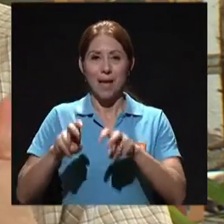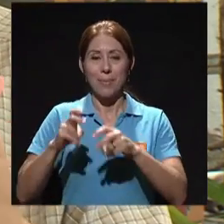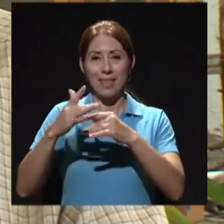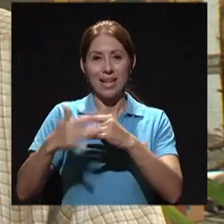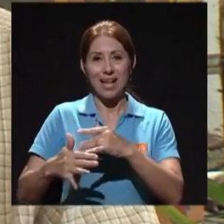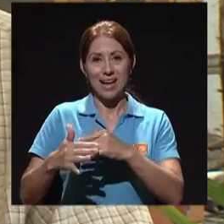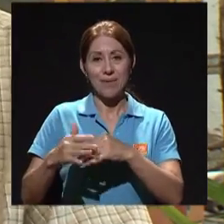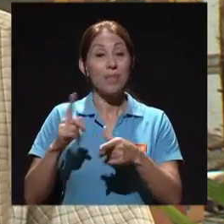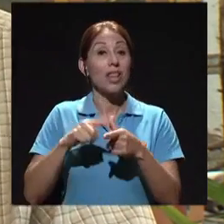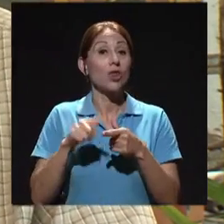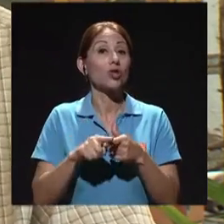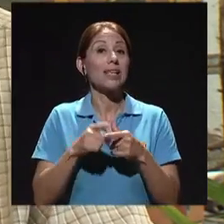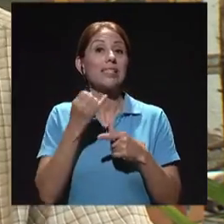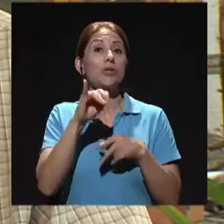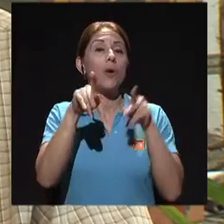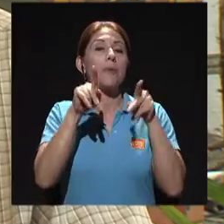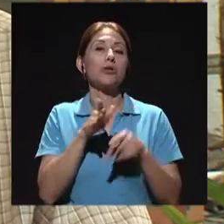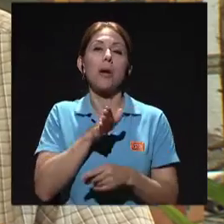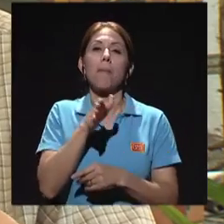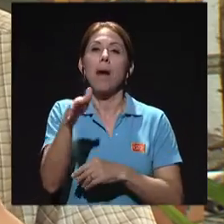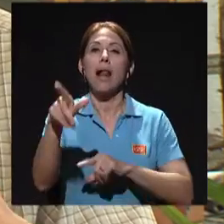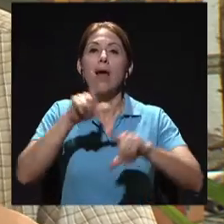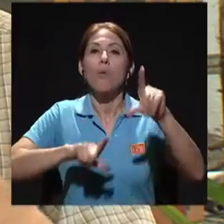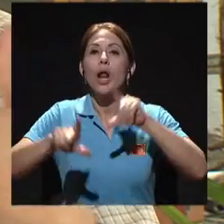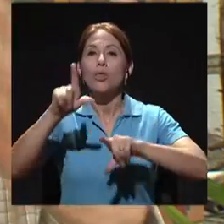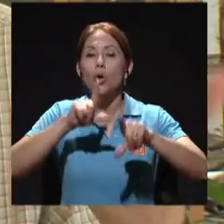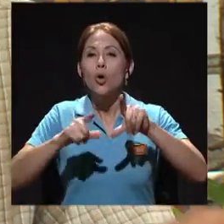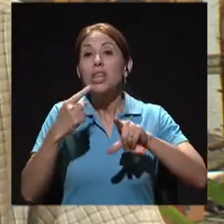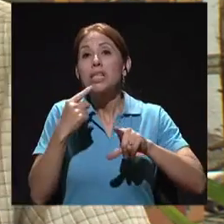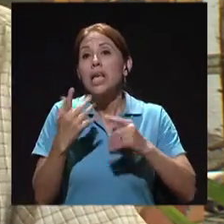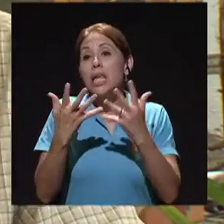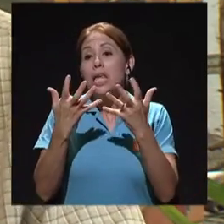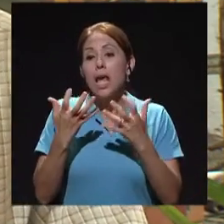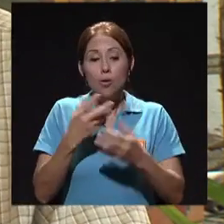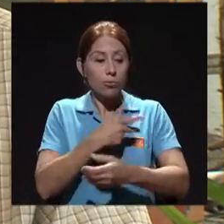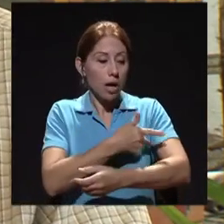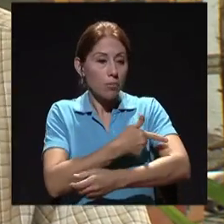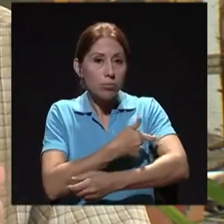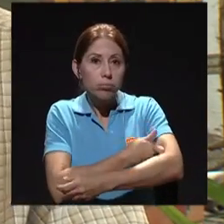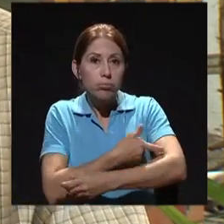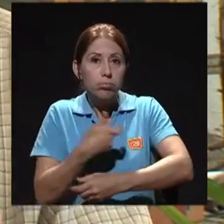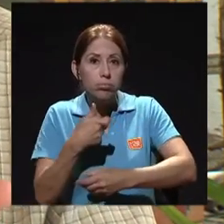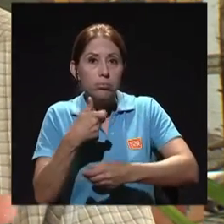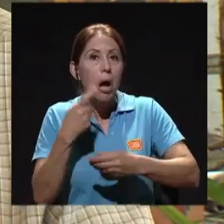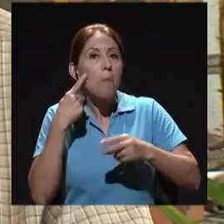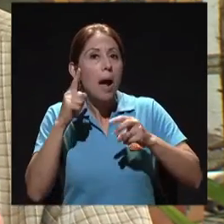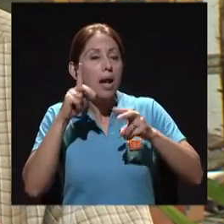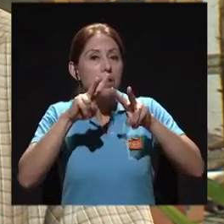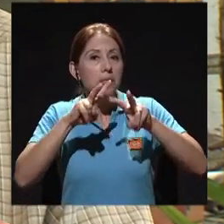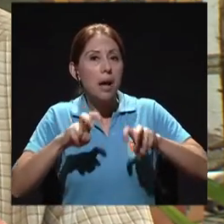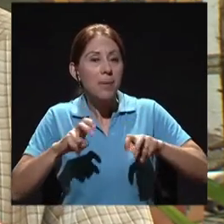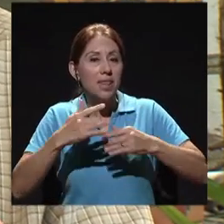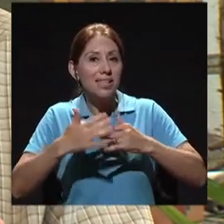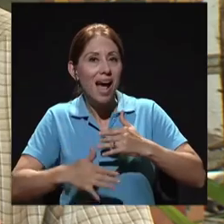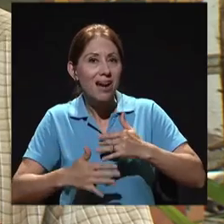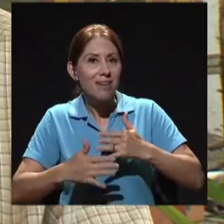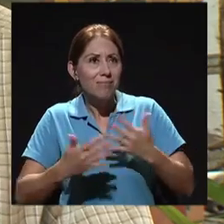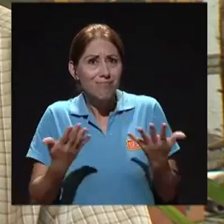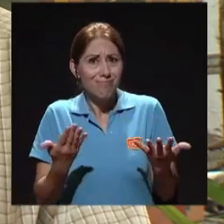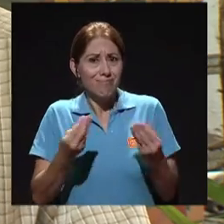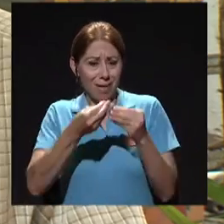sangre. Entonces, cuando la persona llega a un laboratorio clínico y dice, me dice, quiero hacerme un examen de sangre, si no viene con el...